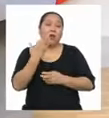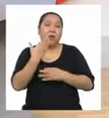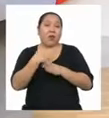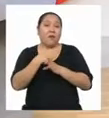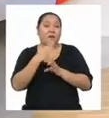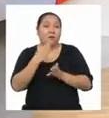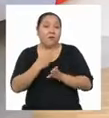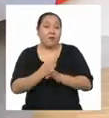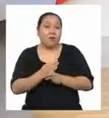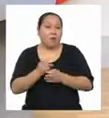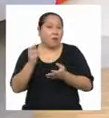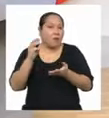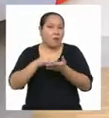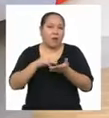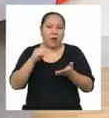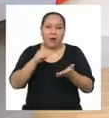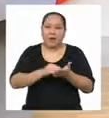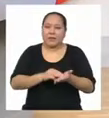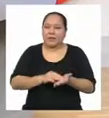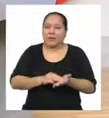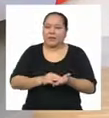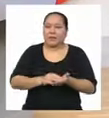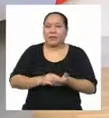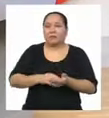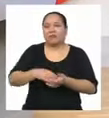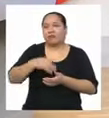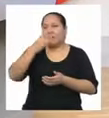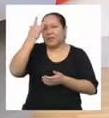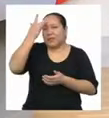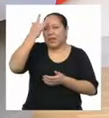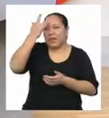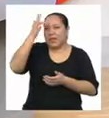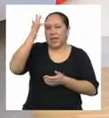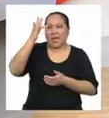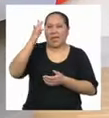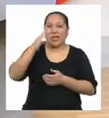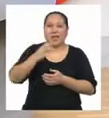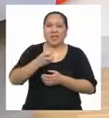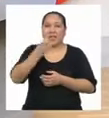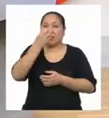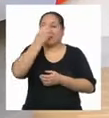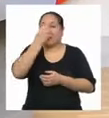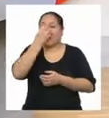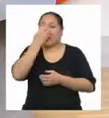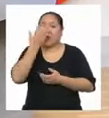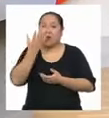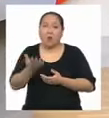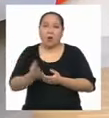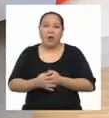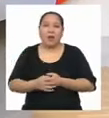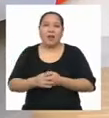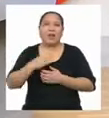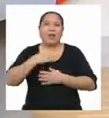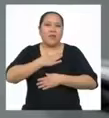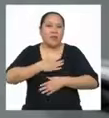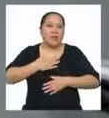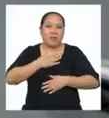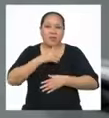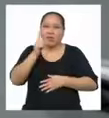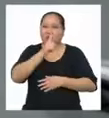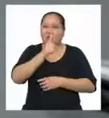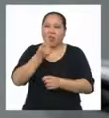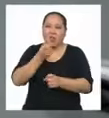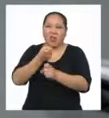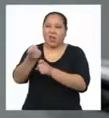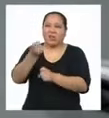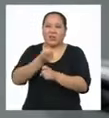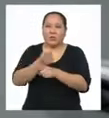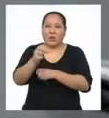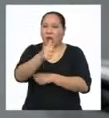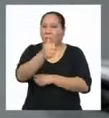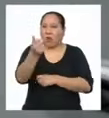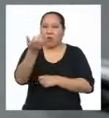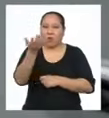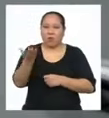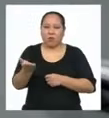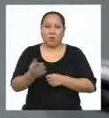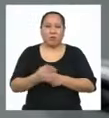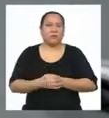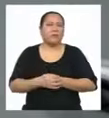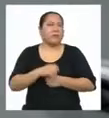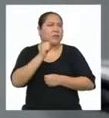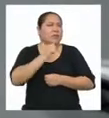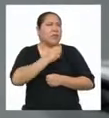Más inteligentes De hacer comedia Y divertirse Que insultar Y maltratar Al otro Es verdad Rodrigo